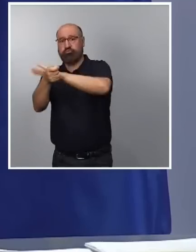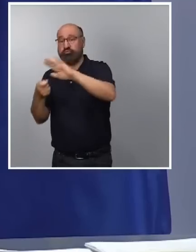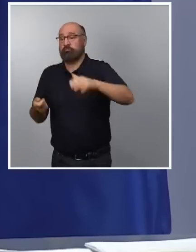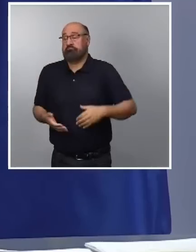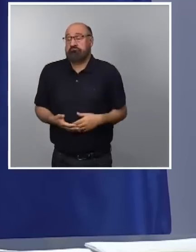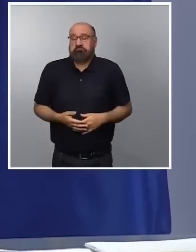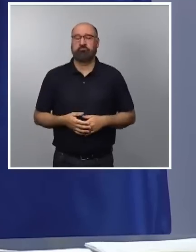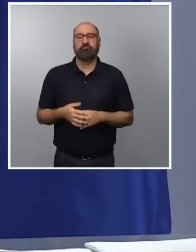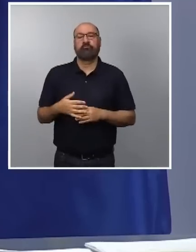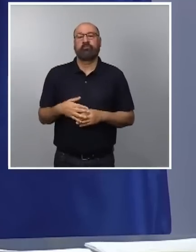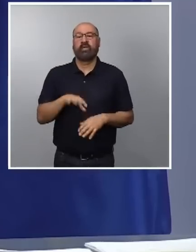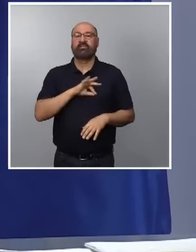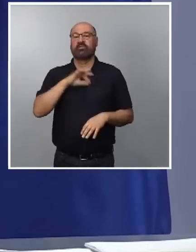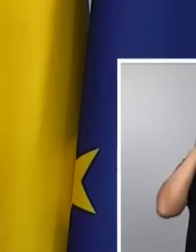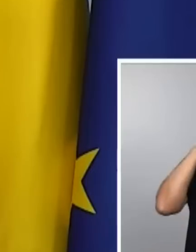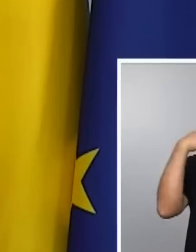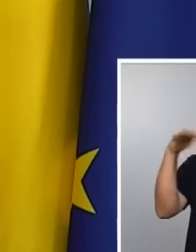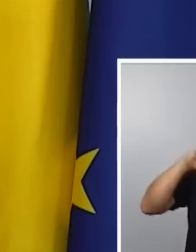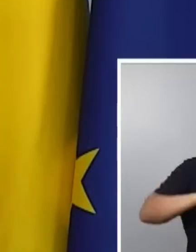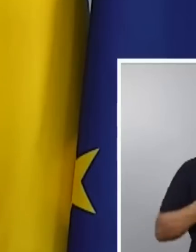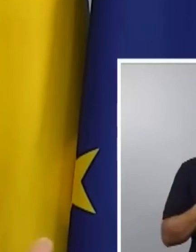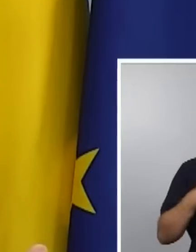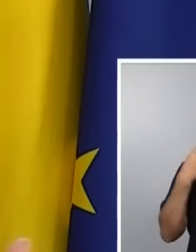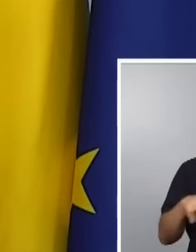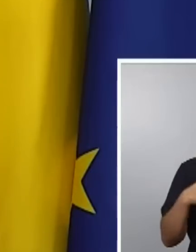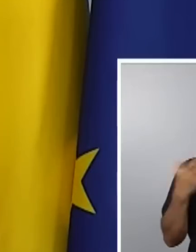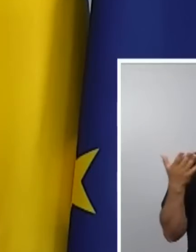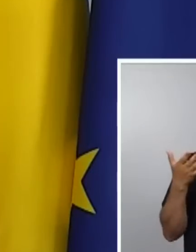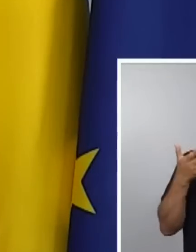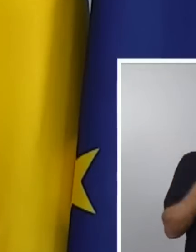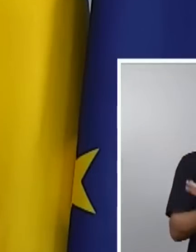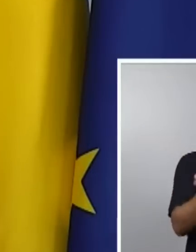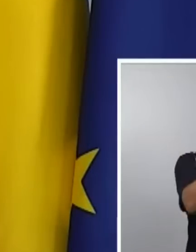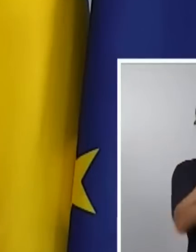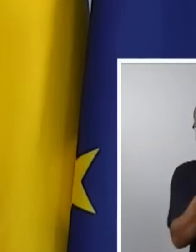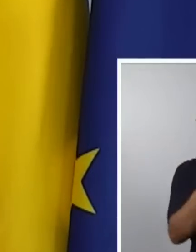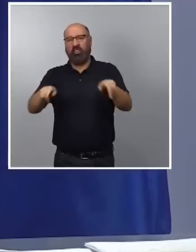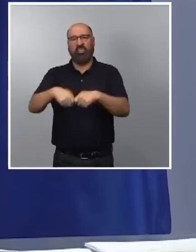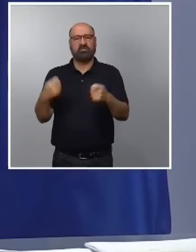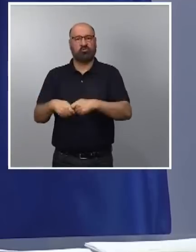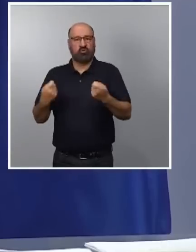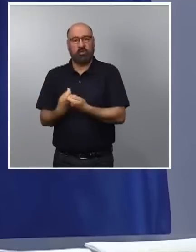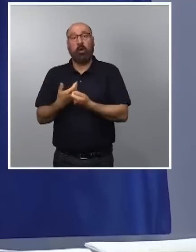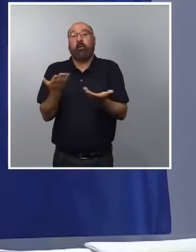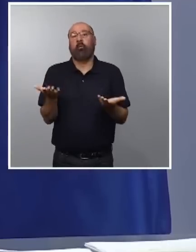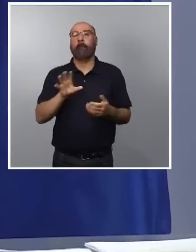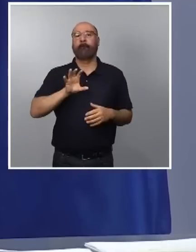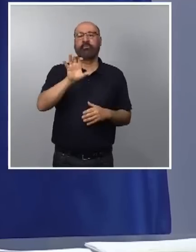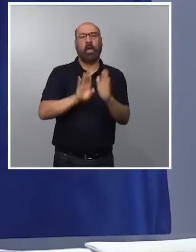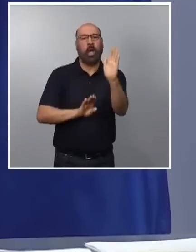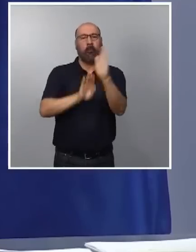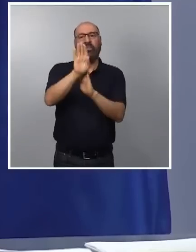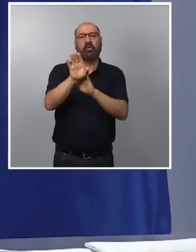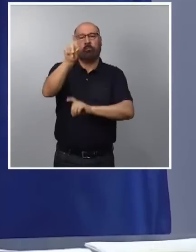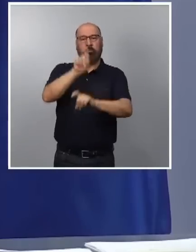político del señor Feijóo es derogar, es destructivo, es hacer que nuestro país retroceda, derogando avances que hemos